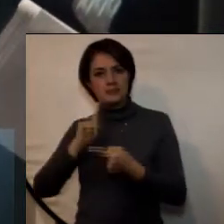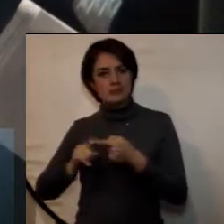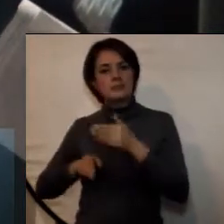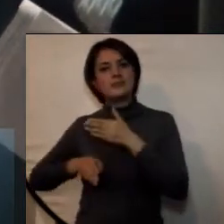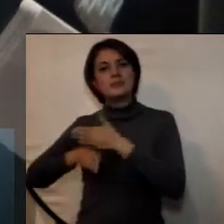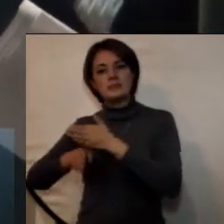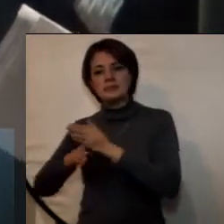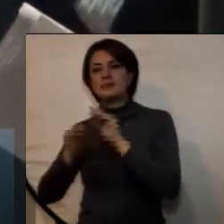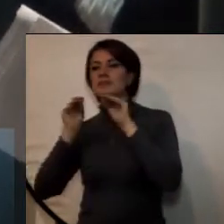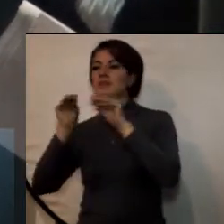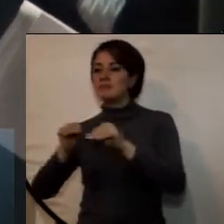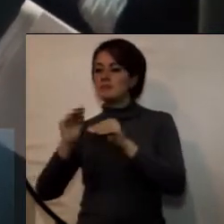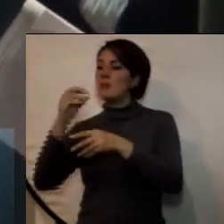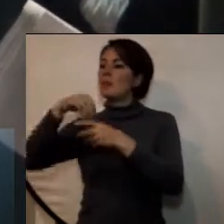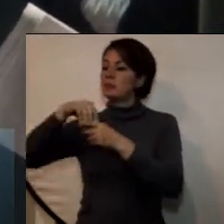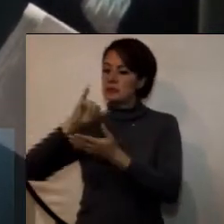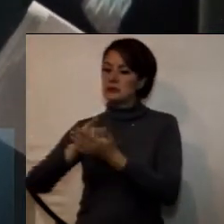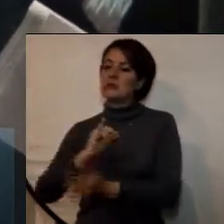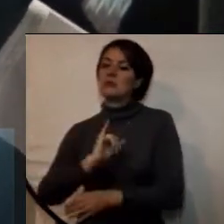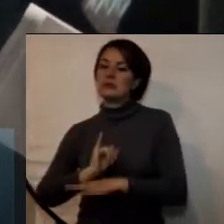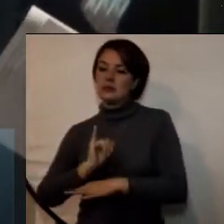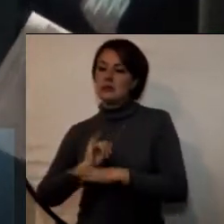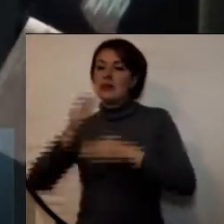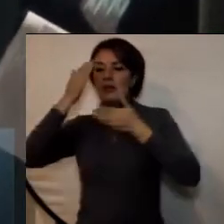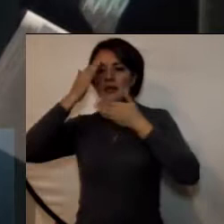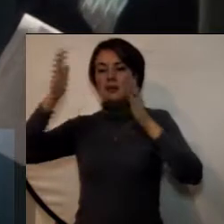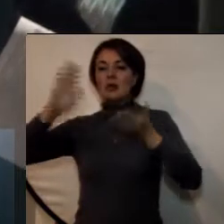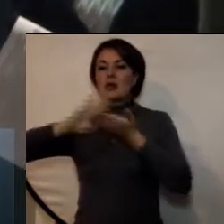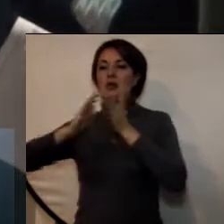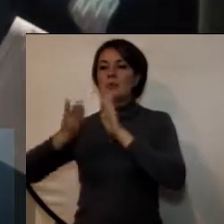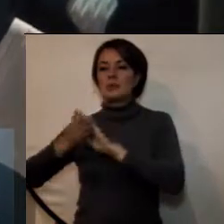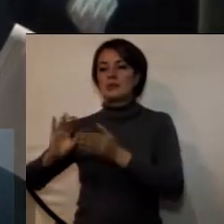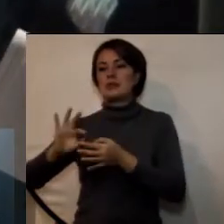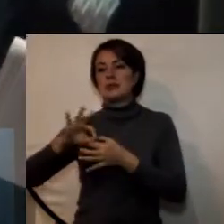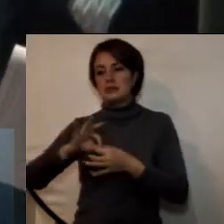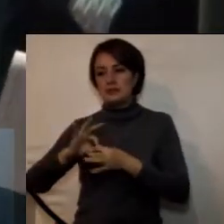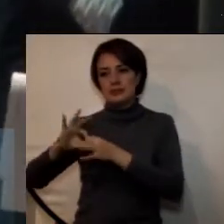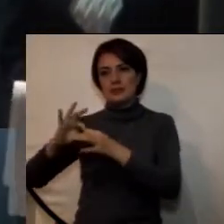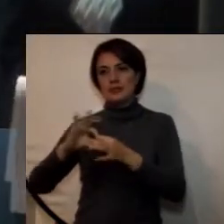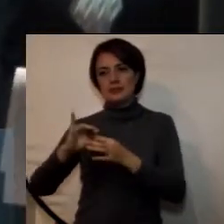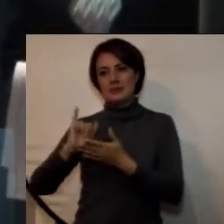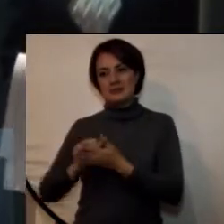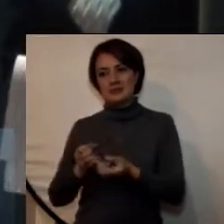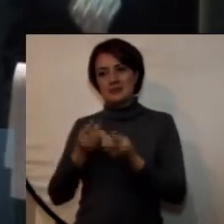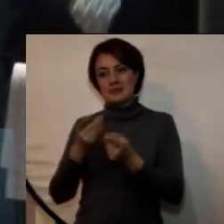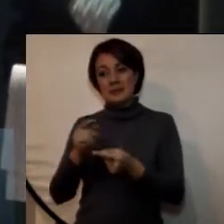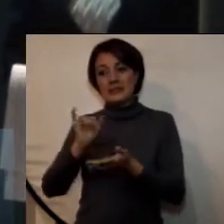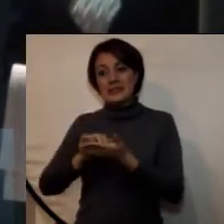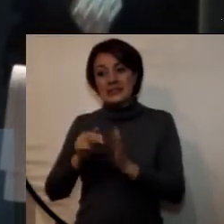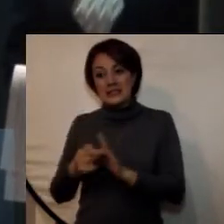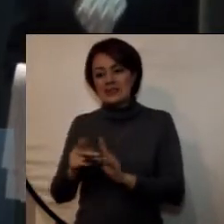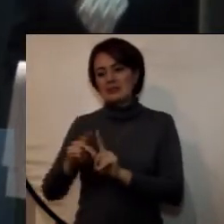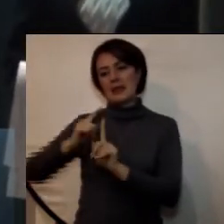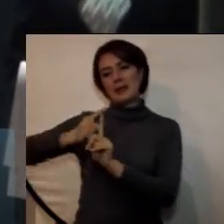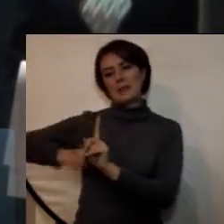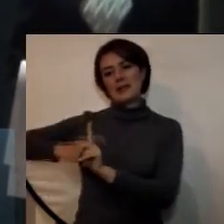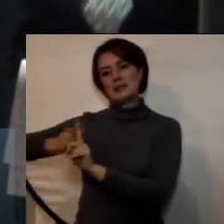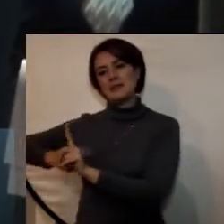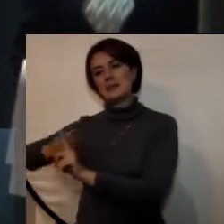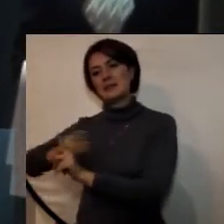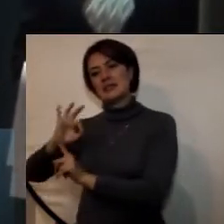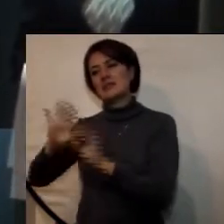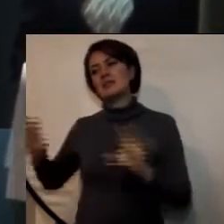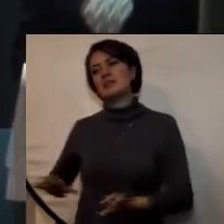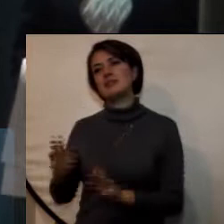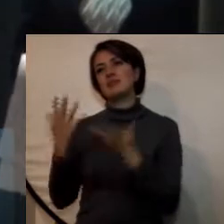cátedra institucional democracia convivencia y paz en la cual cada facultad de manera mensual hace un evento